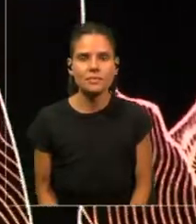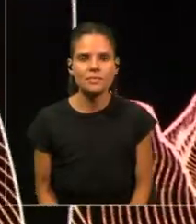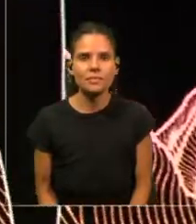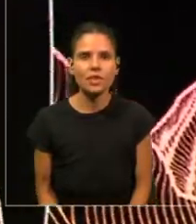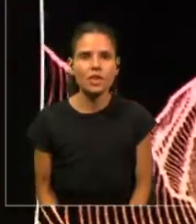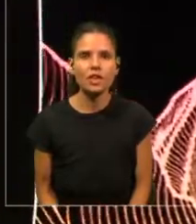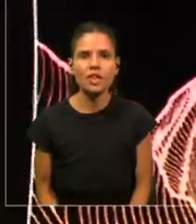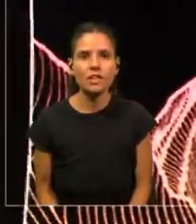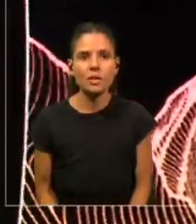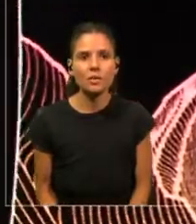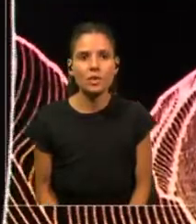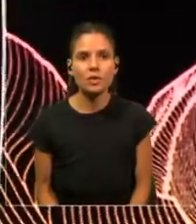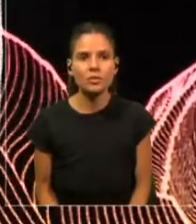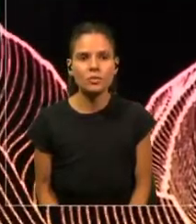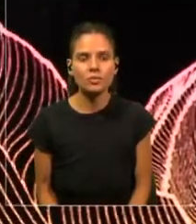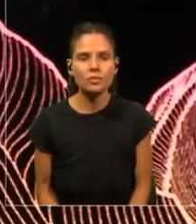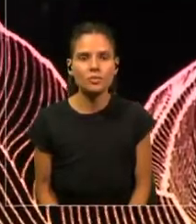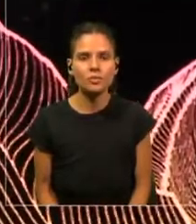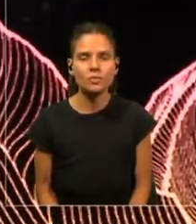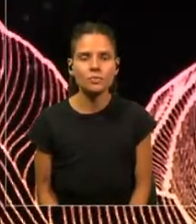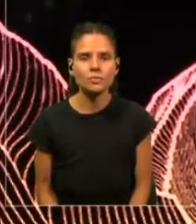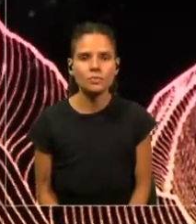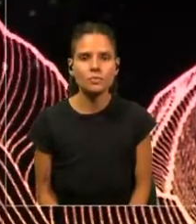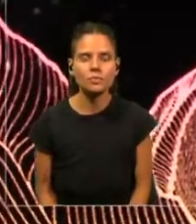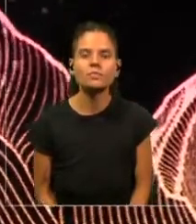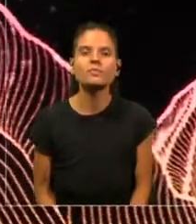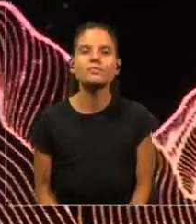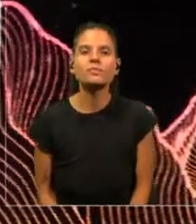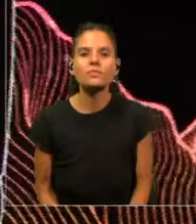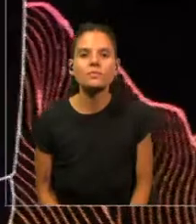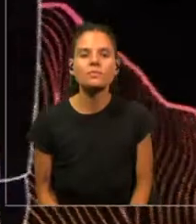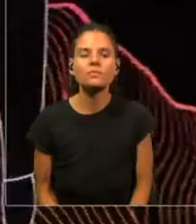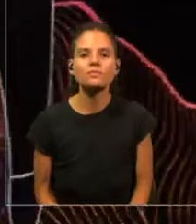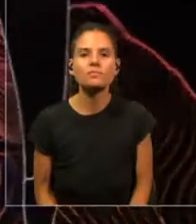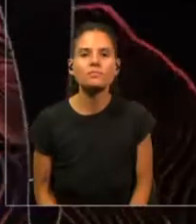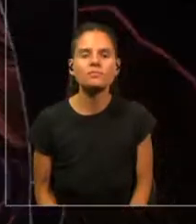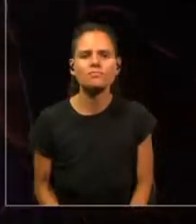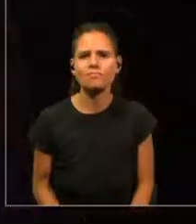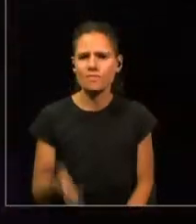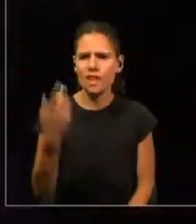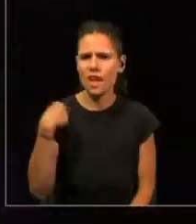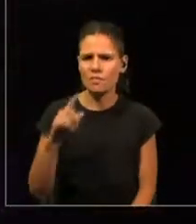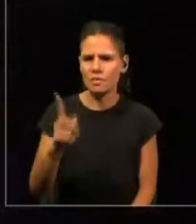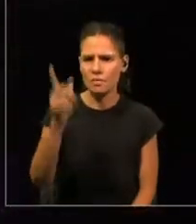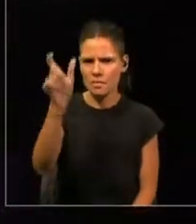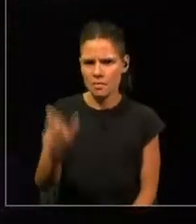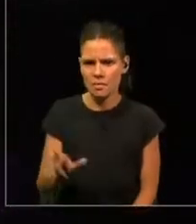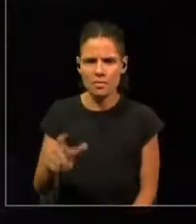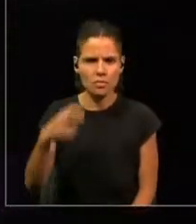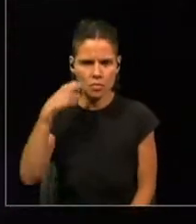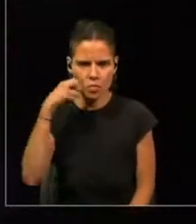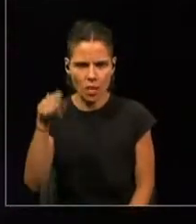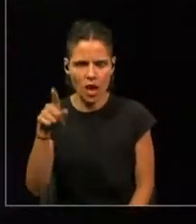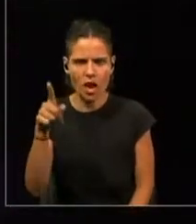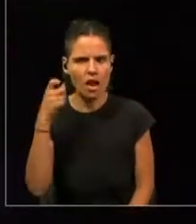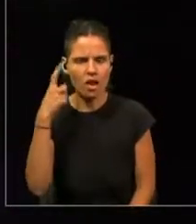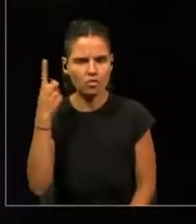ejemplo, esta es Pandora, la primera humana artificial, se le dio